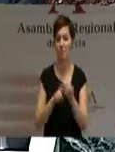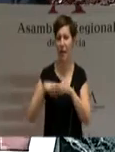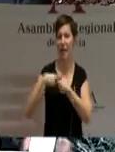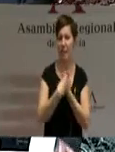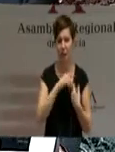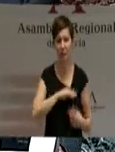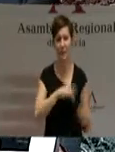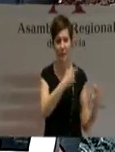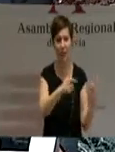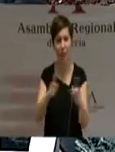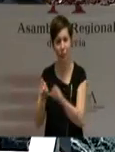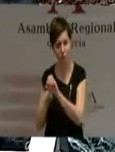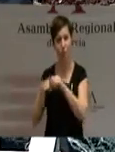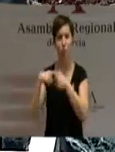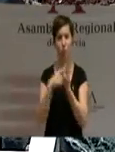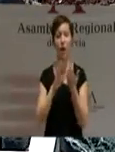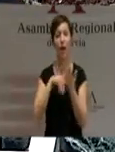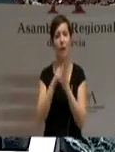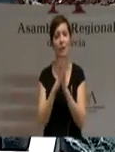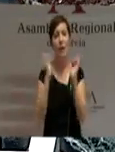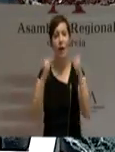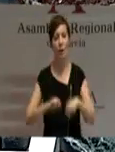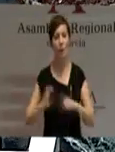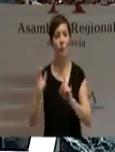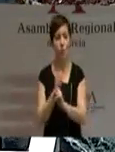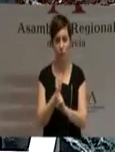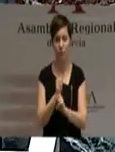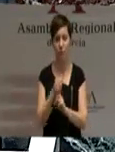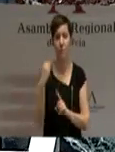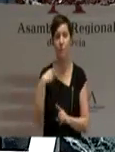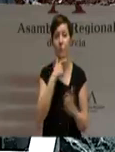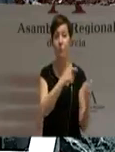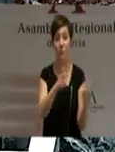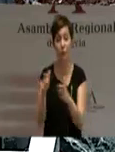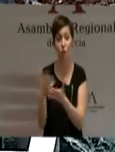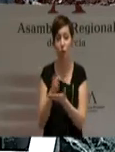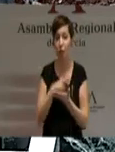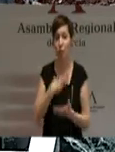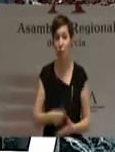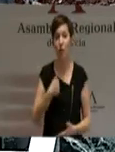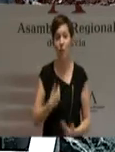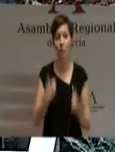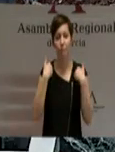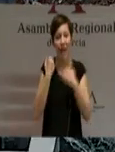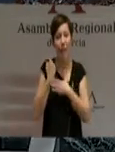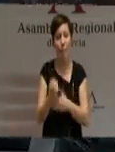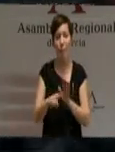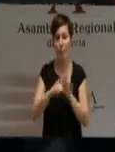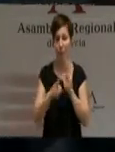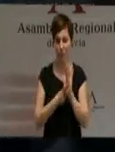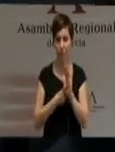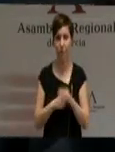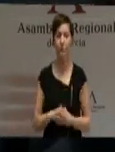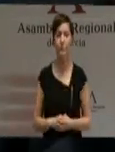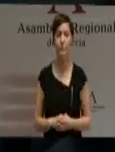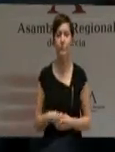todos los sectores económicos y sociales de nuestra región y que, por tanto, asumo íntegramente. Un elemento que